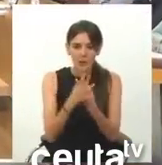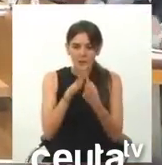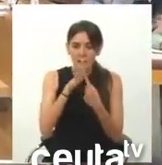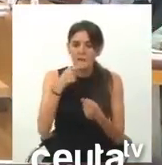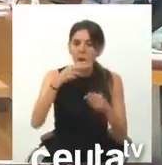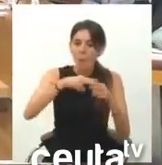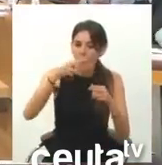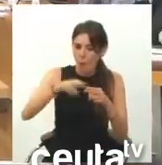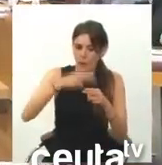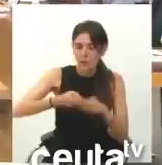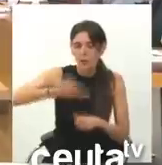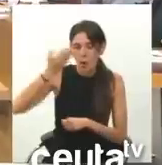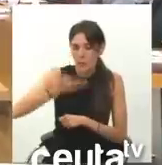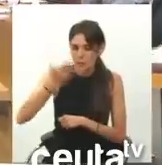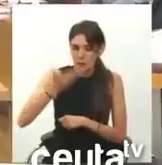político.